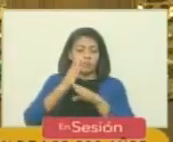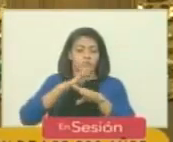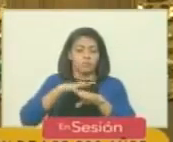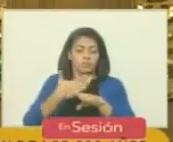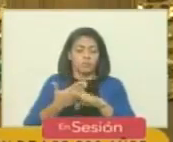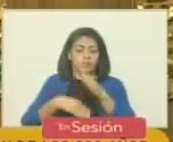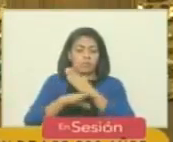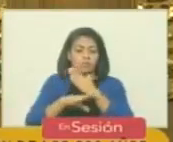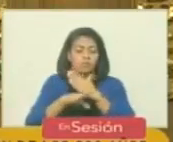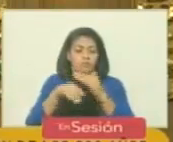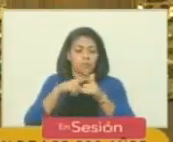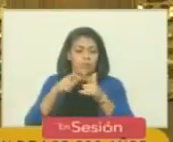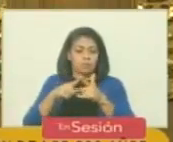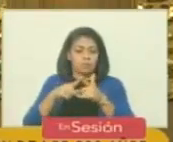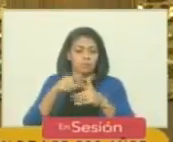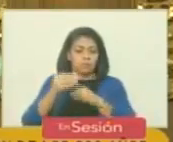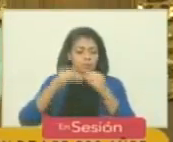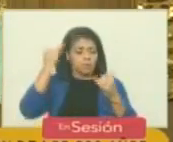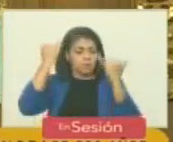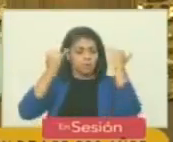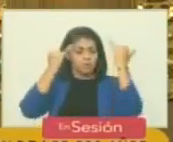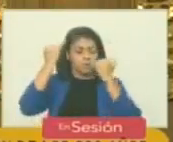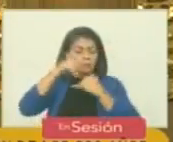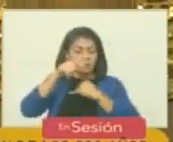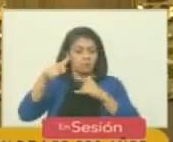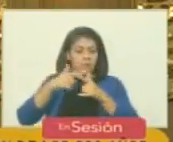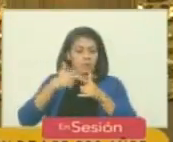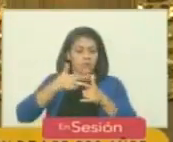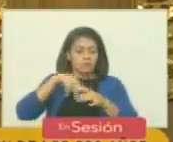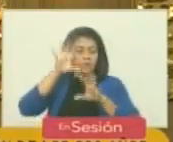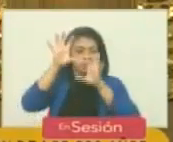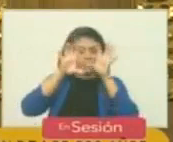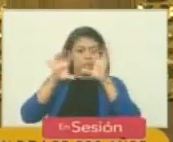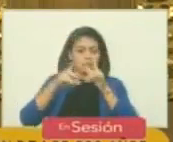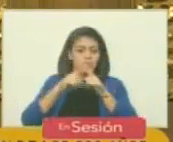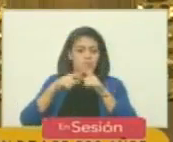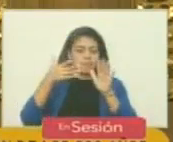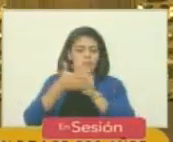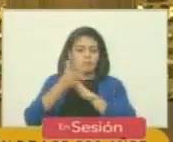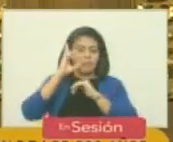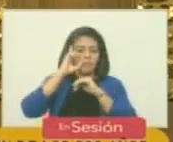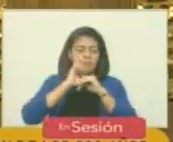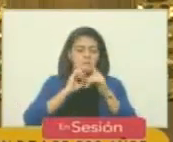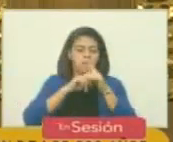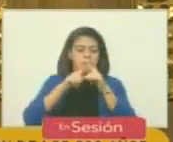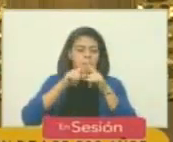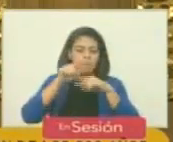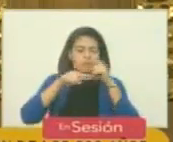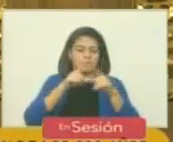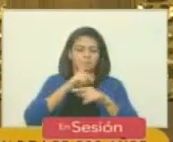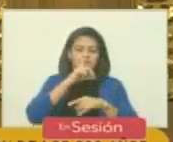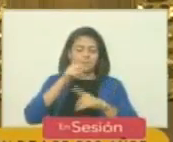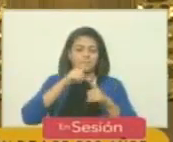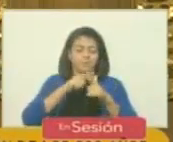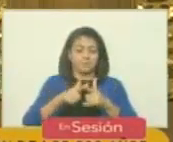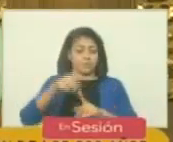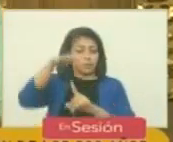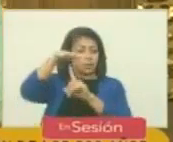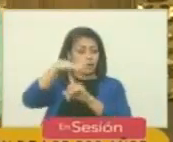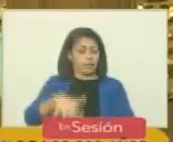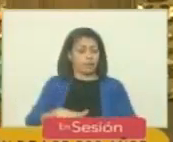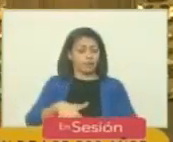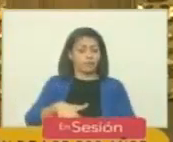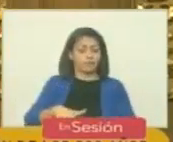aún persiste en el imaginario colectivo de nuestros países Bolívar el malvado y arrogante dictador